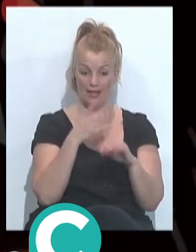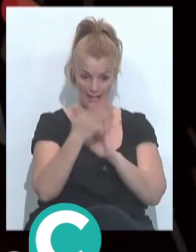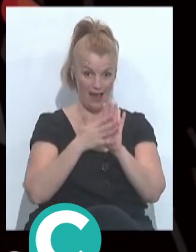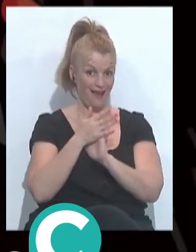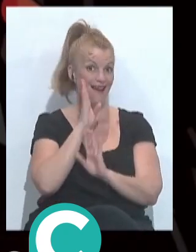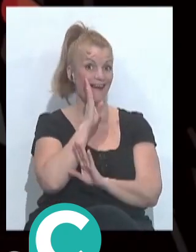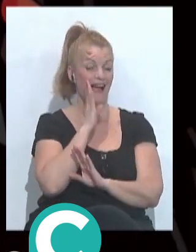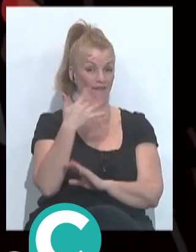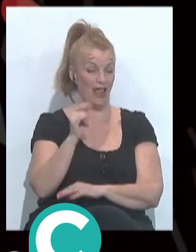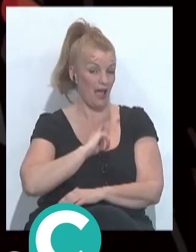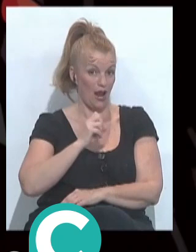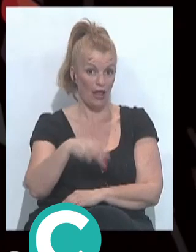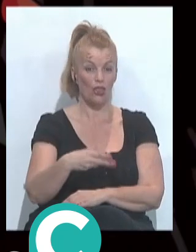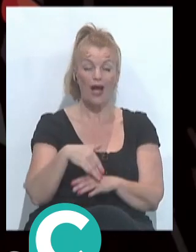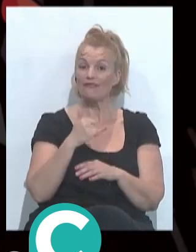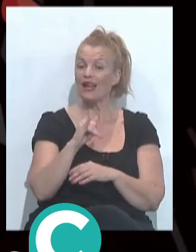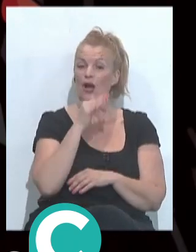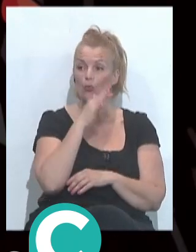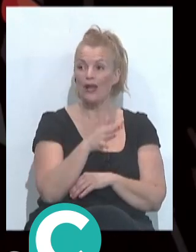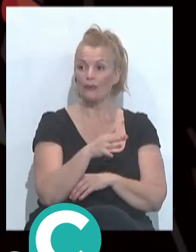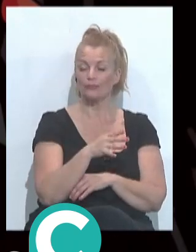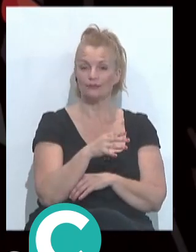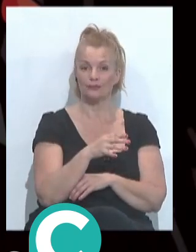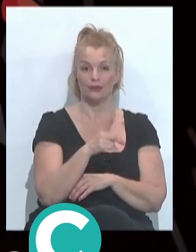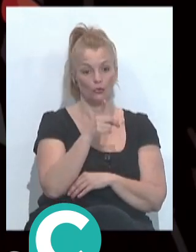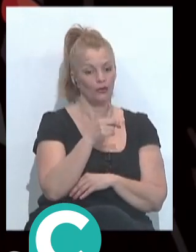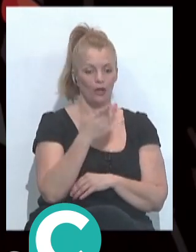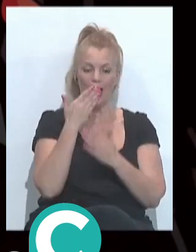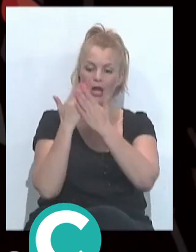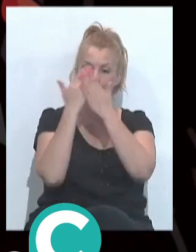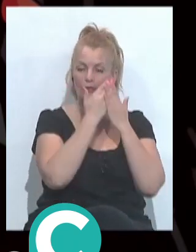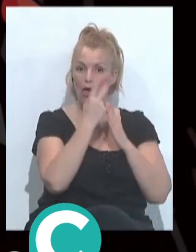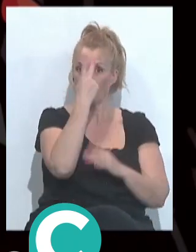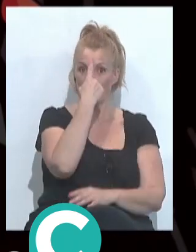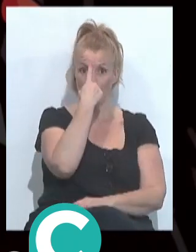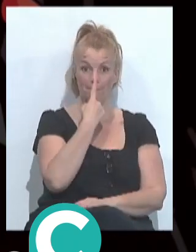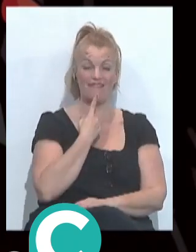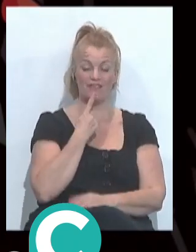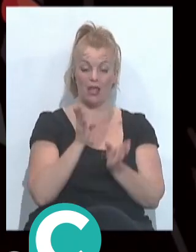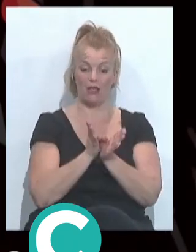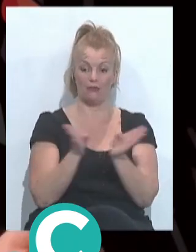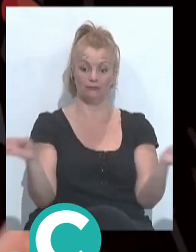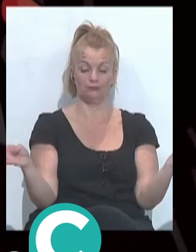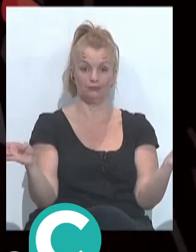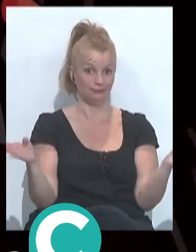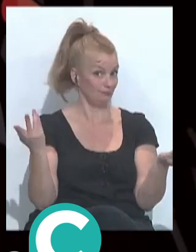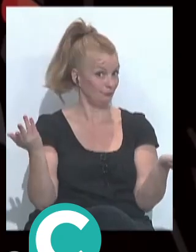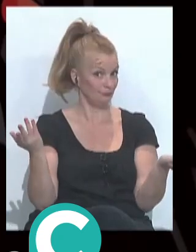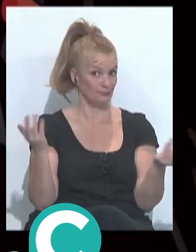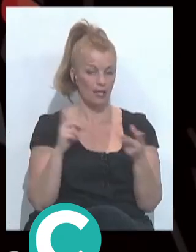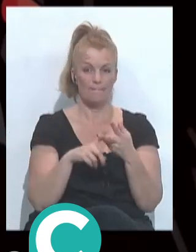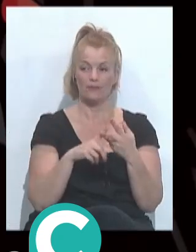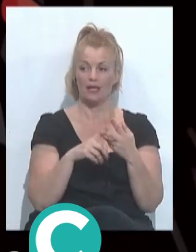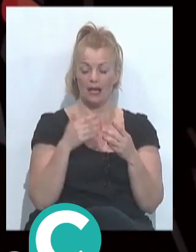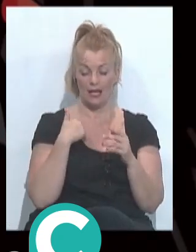que estamos hablando antes de es que el jurado te va a tener que estudiar los perfiles claro de los vocales bueno que ha pasado también